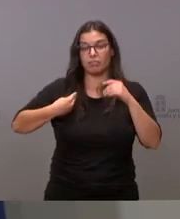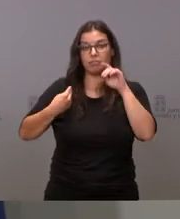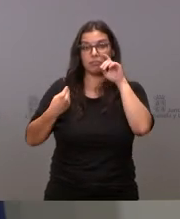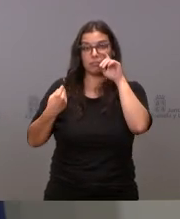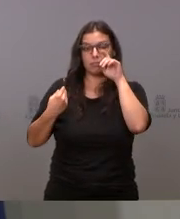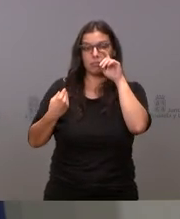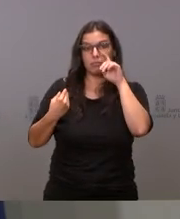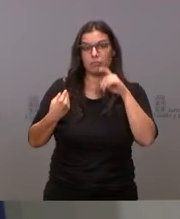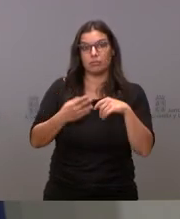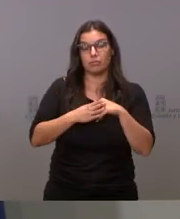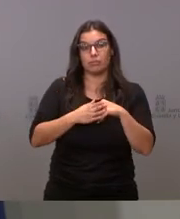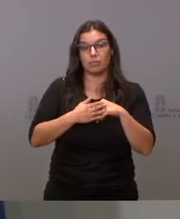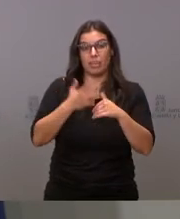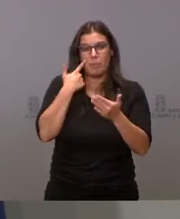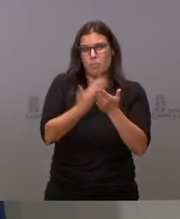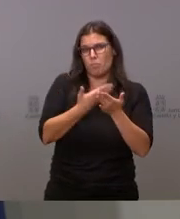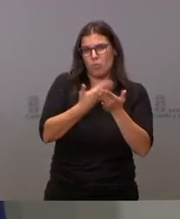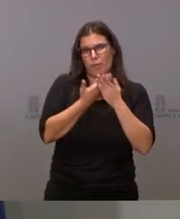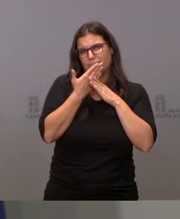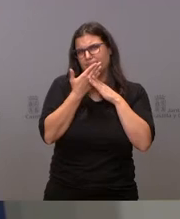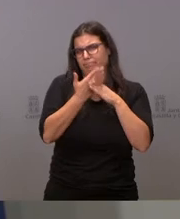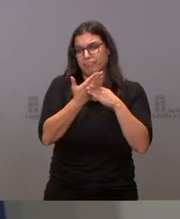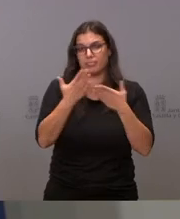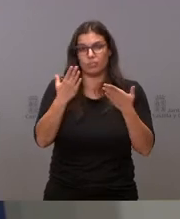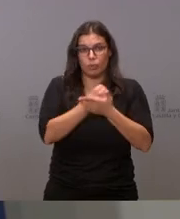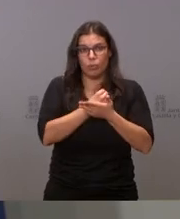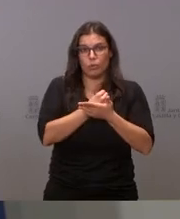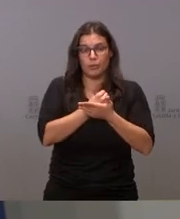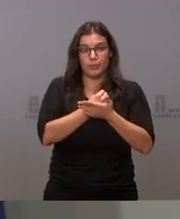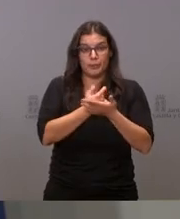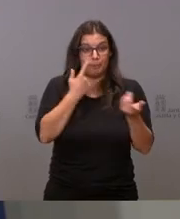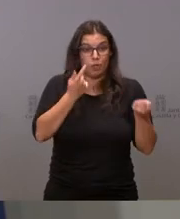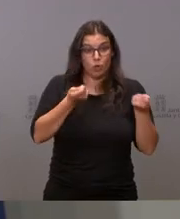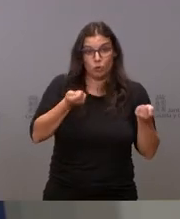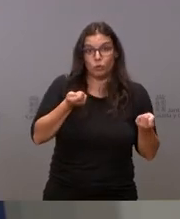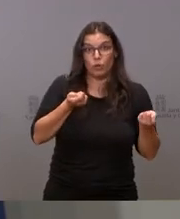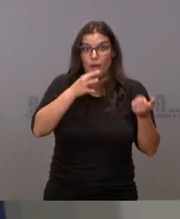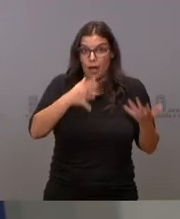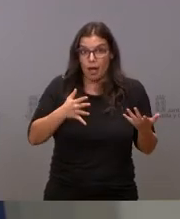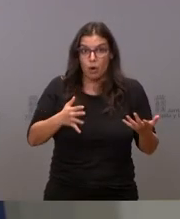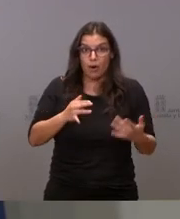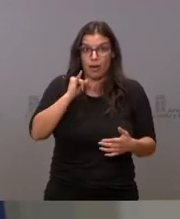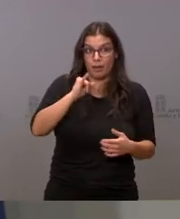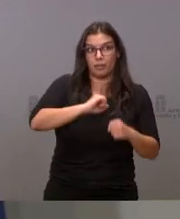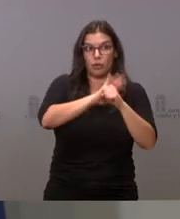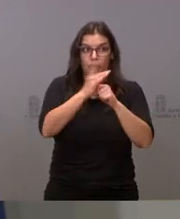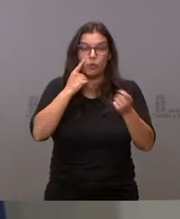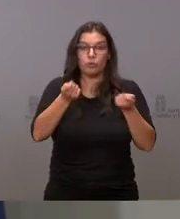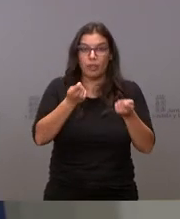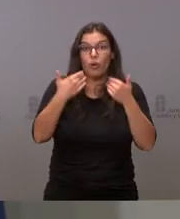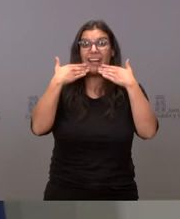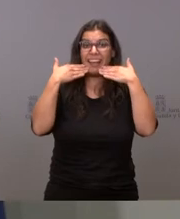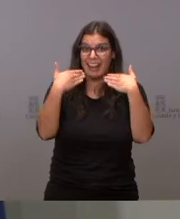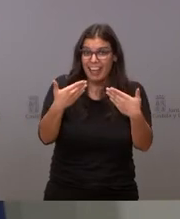que toda la evidencia que tenemos en este momento que el control que tenemos en este momento de la pandemia se debe